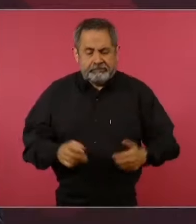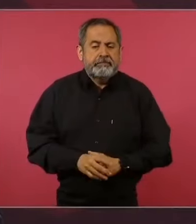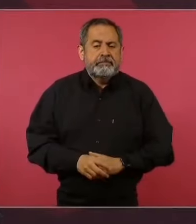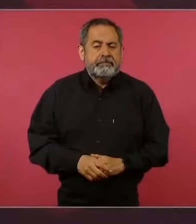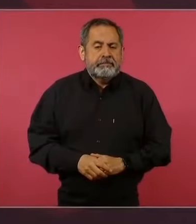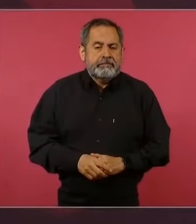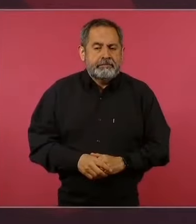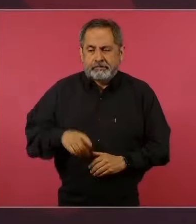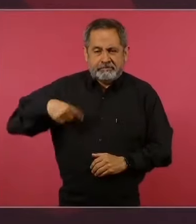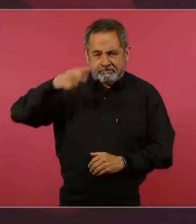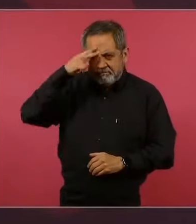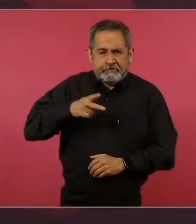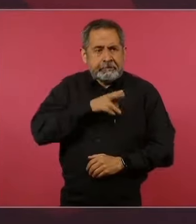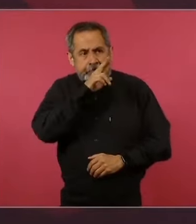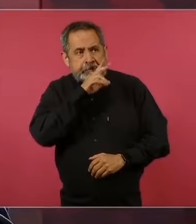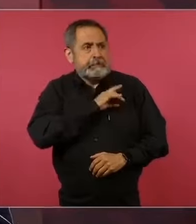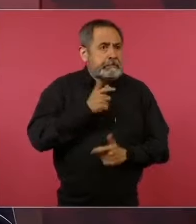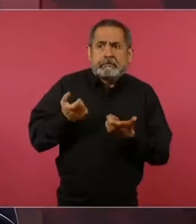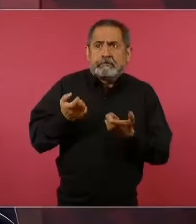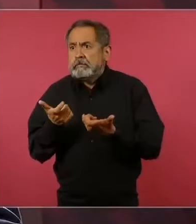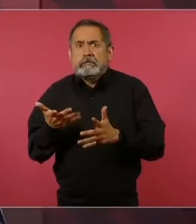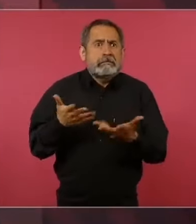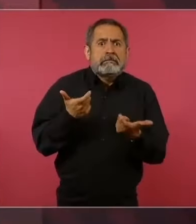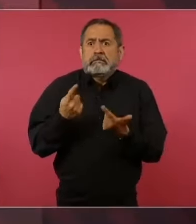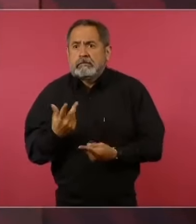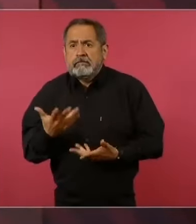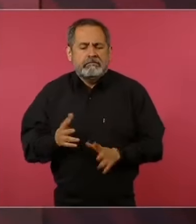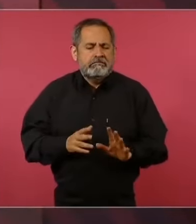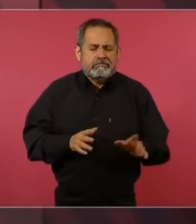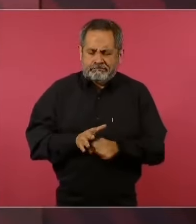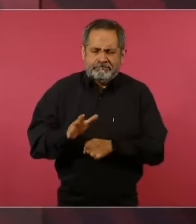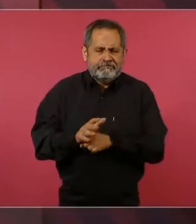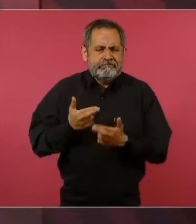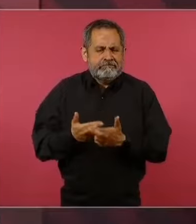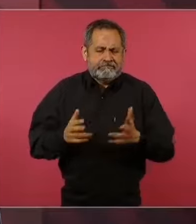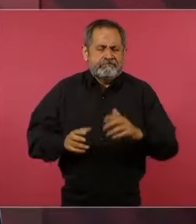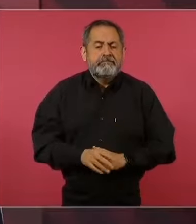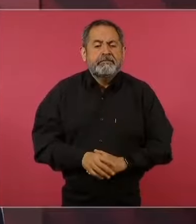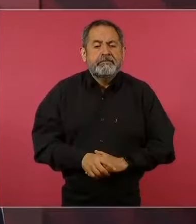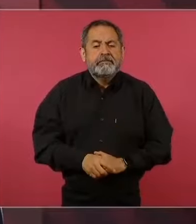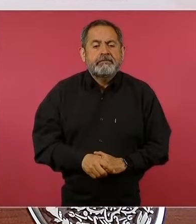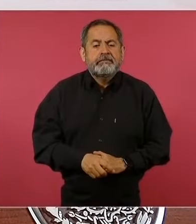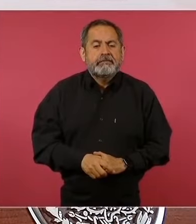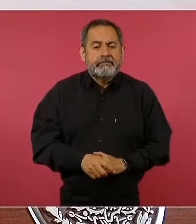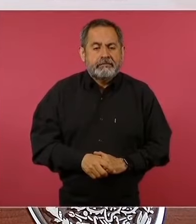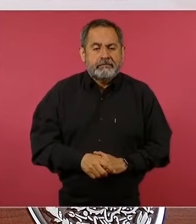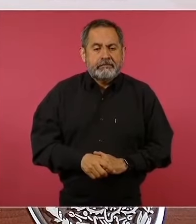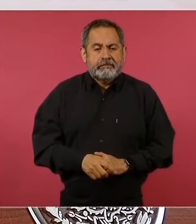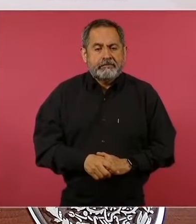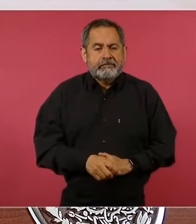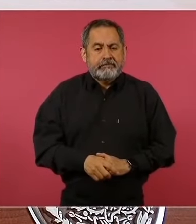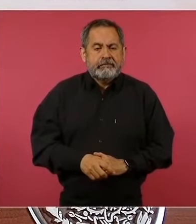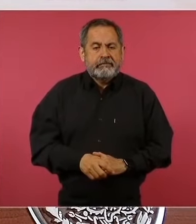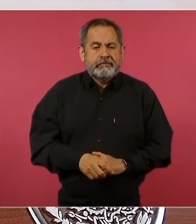No se asusta el grupo que invierte,